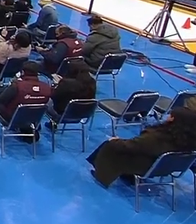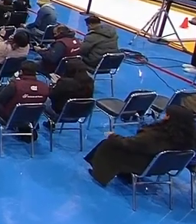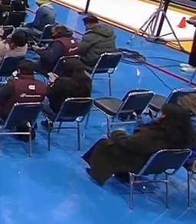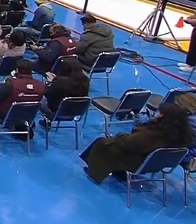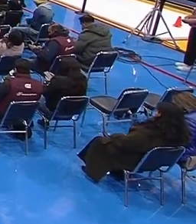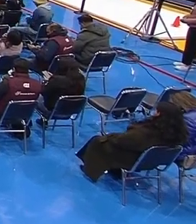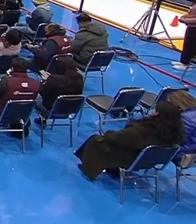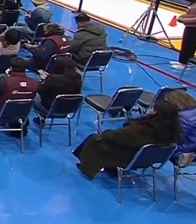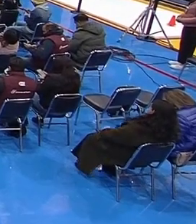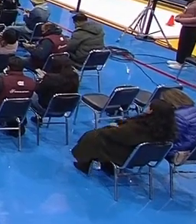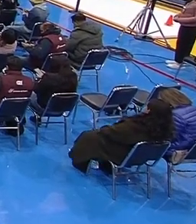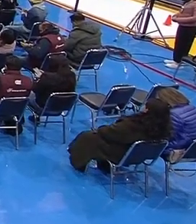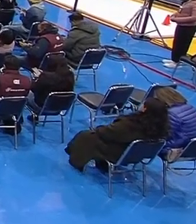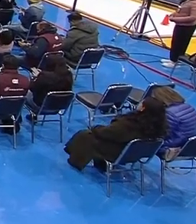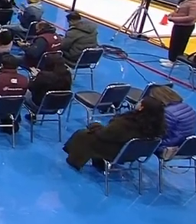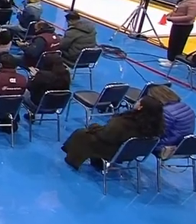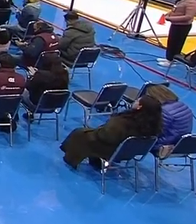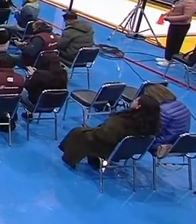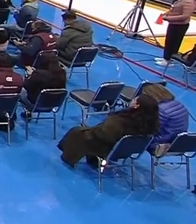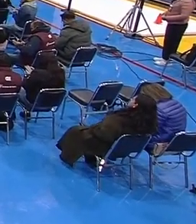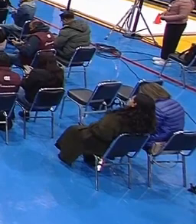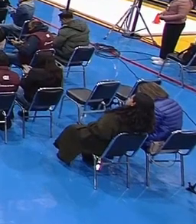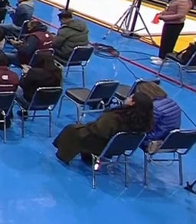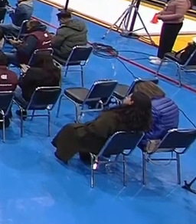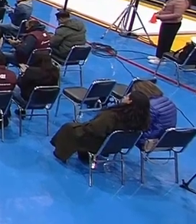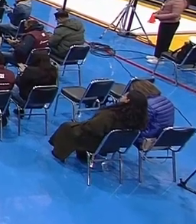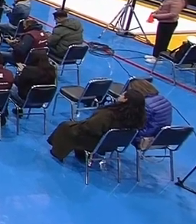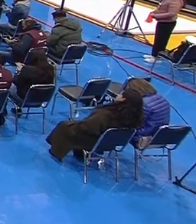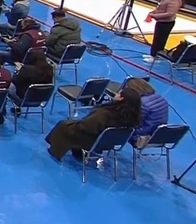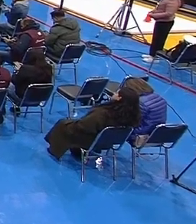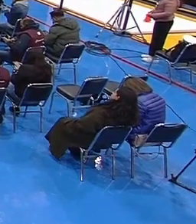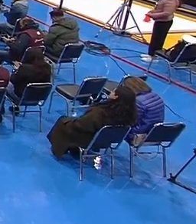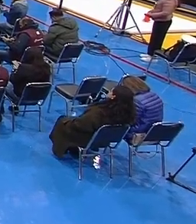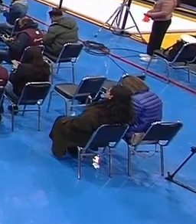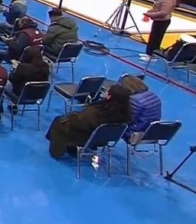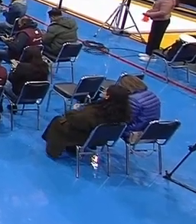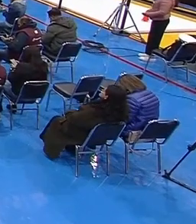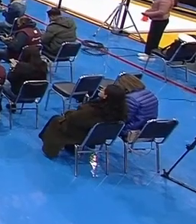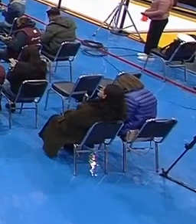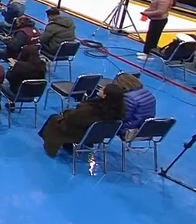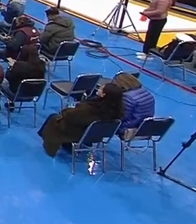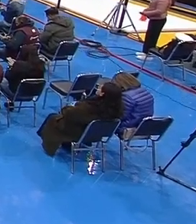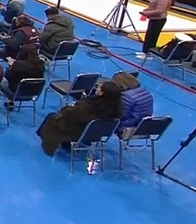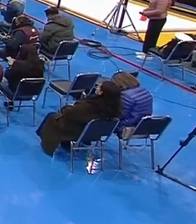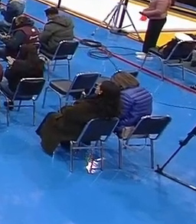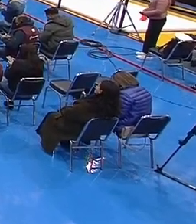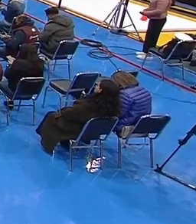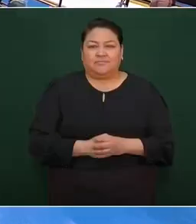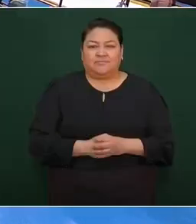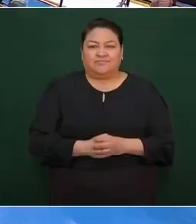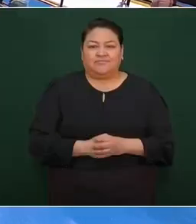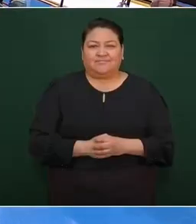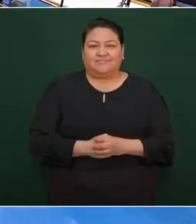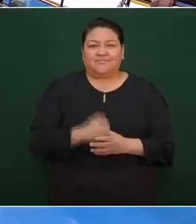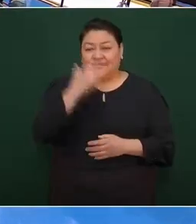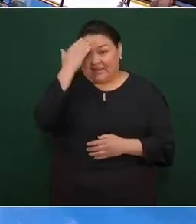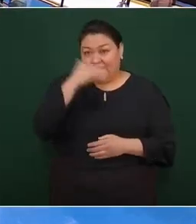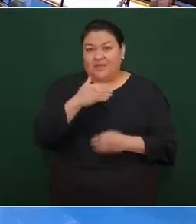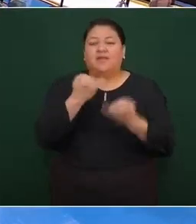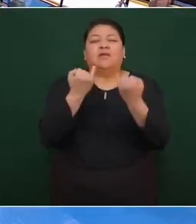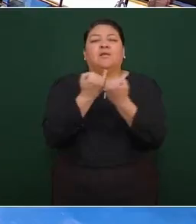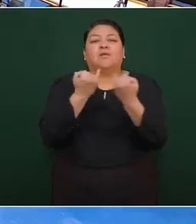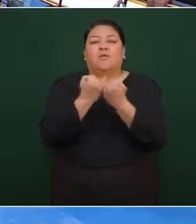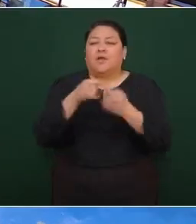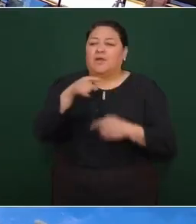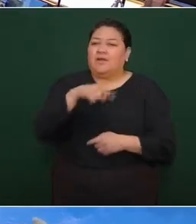vial Ejército de Oriente, otro gran proyecto que tendrá una inversión de más de 761 millones de pesos y que ayudará a mejorar la